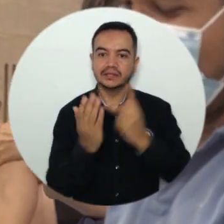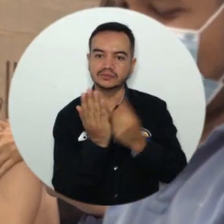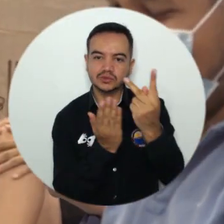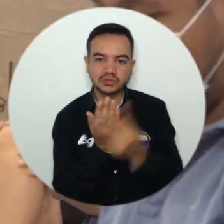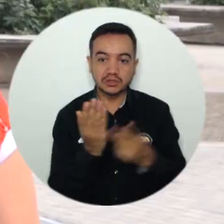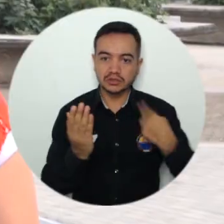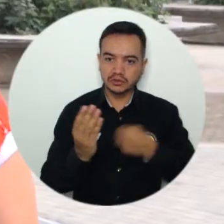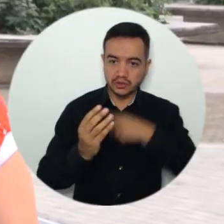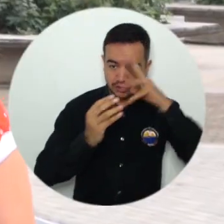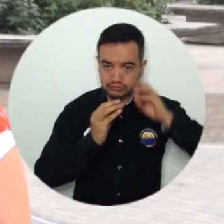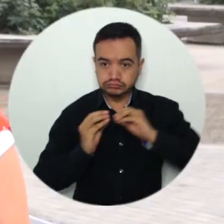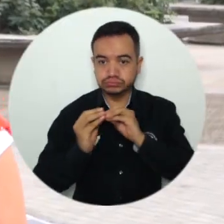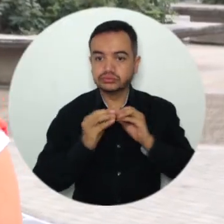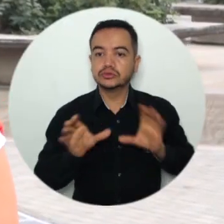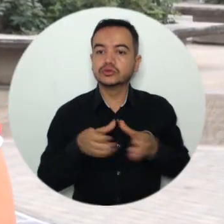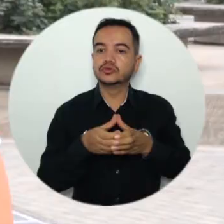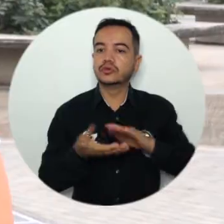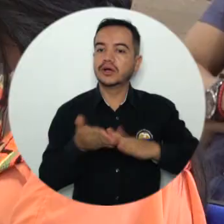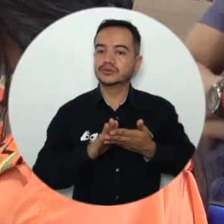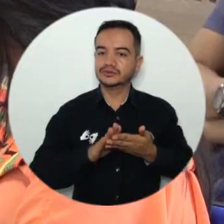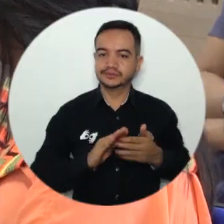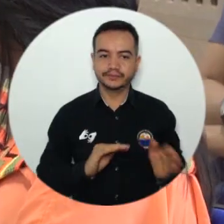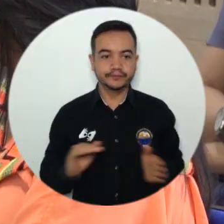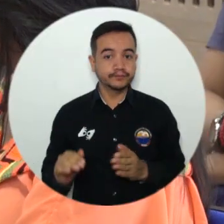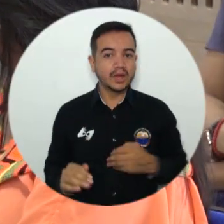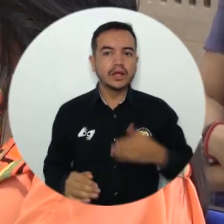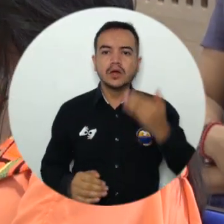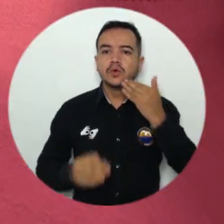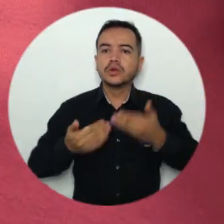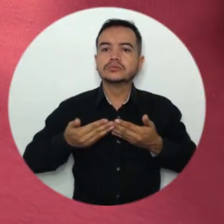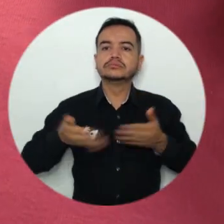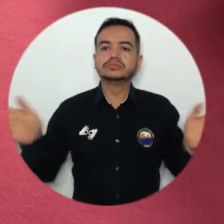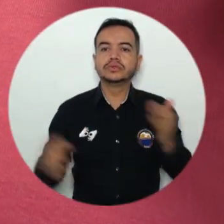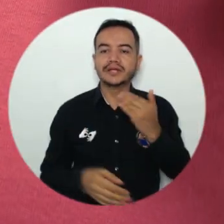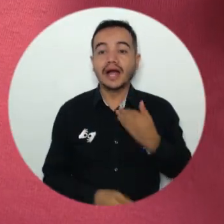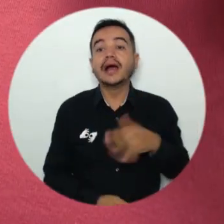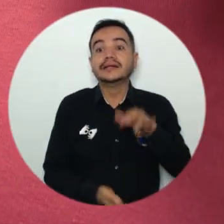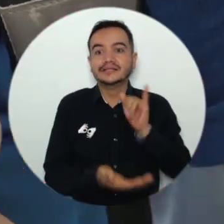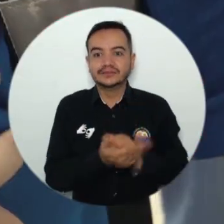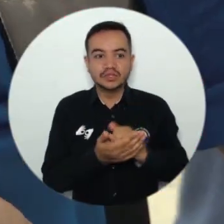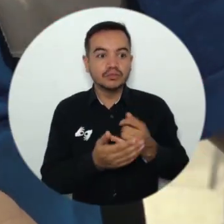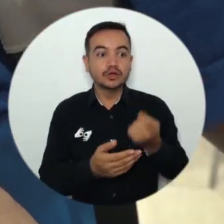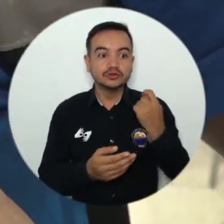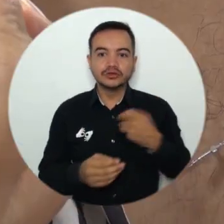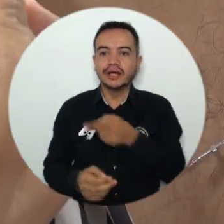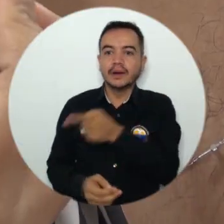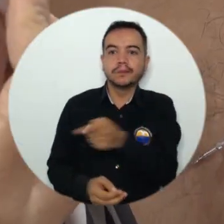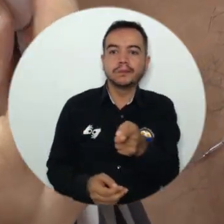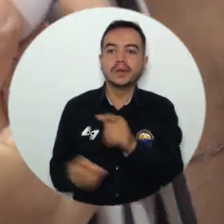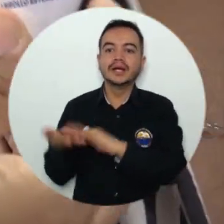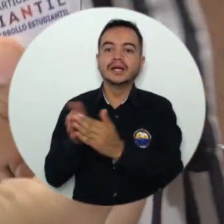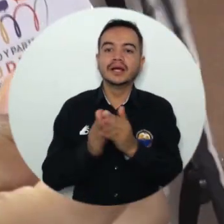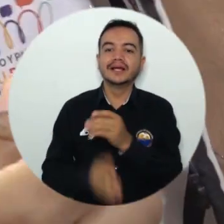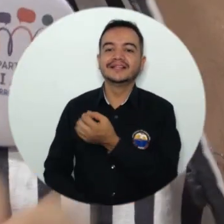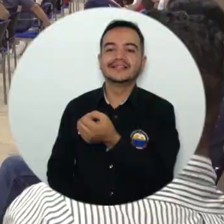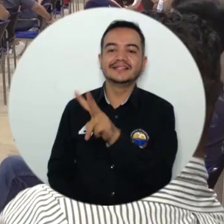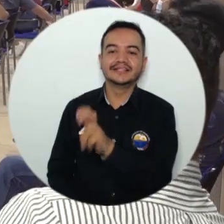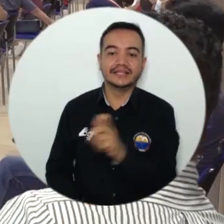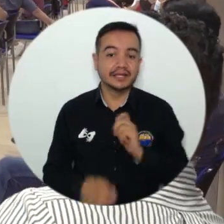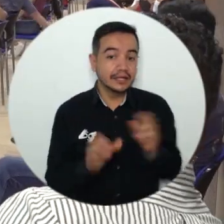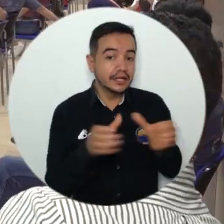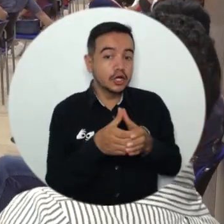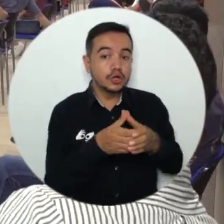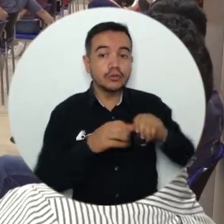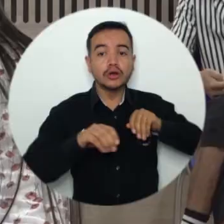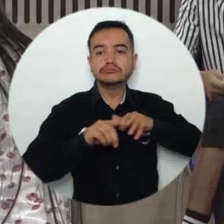y proyectos que desarrollamos en nuestras asociaciones. El lanzamiento se realizó ante 17 asociaciones estudiantiles y 14 movimientos que han